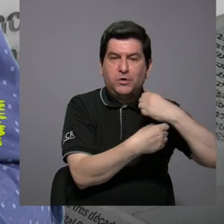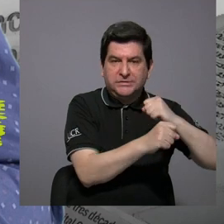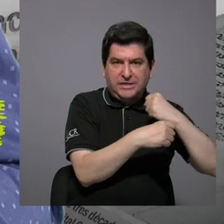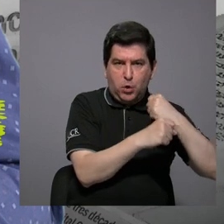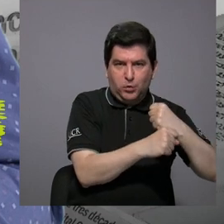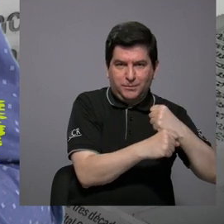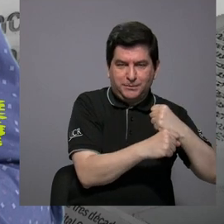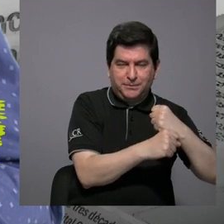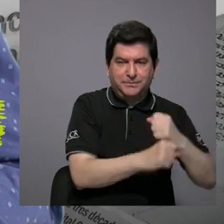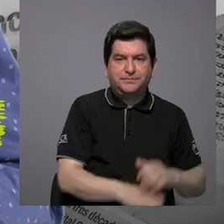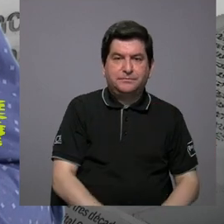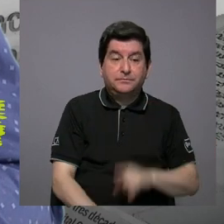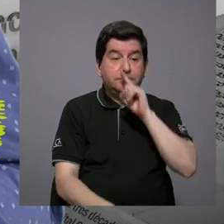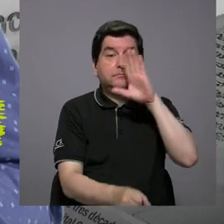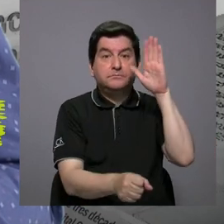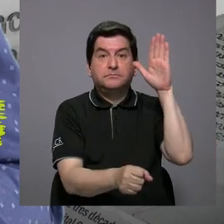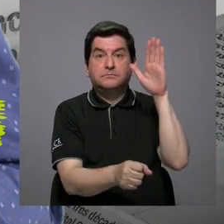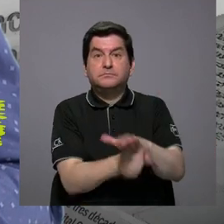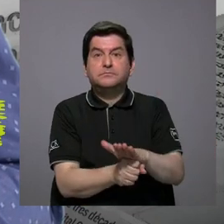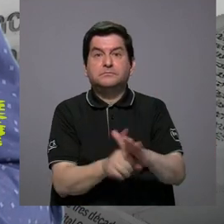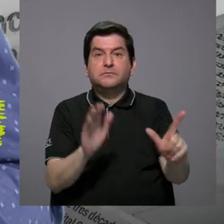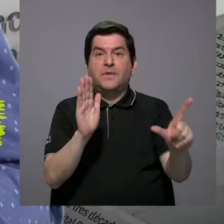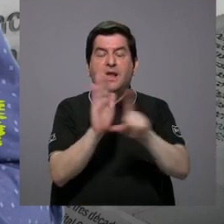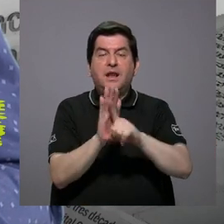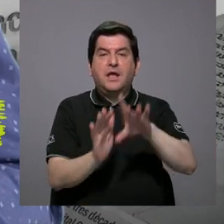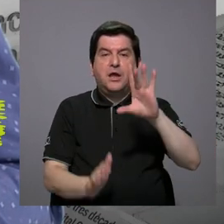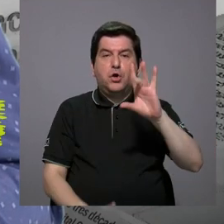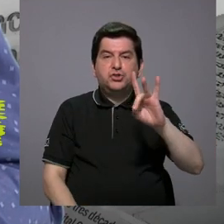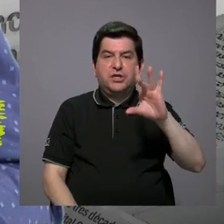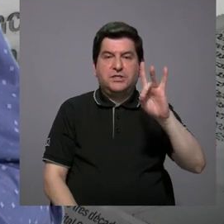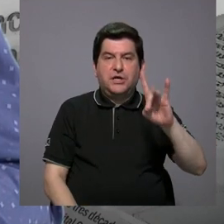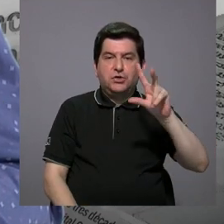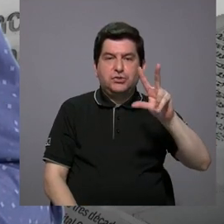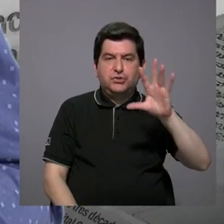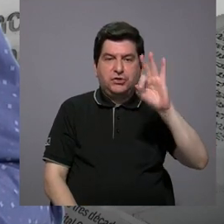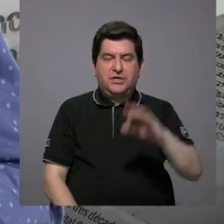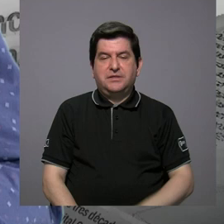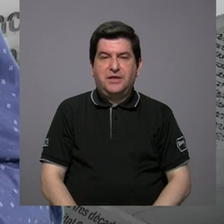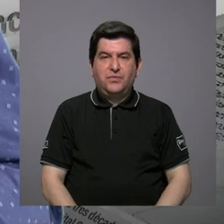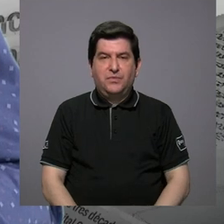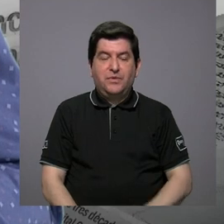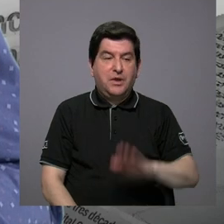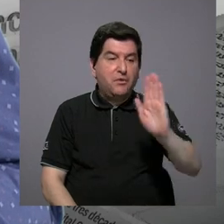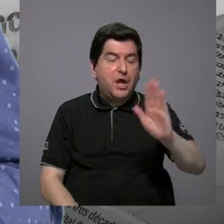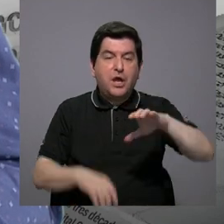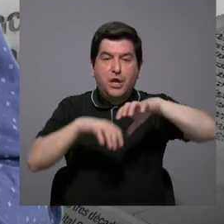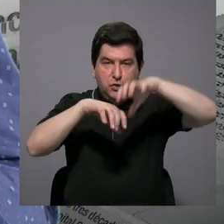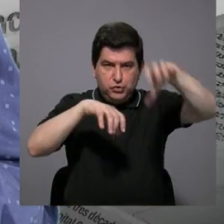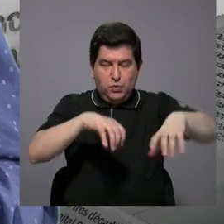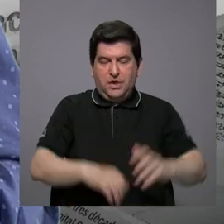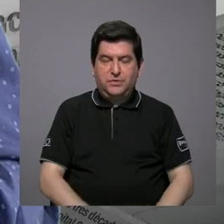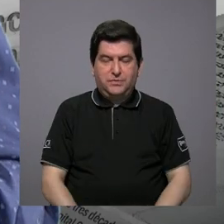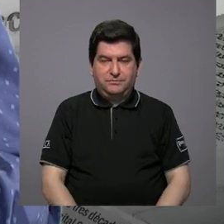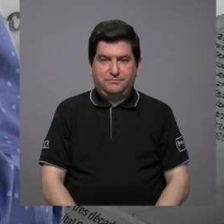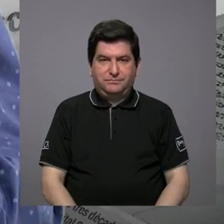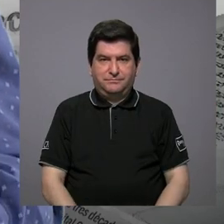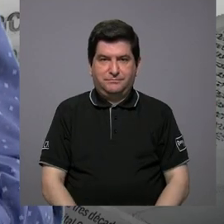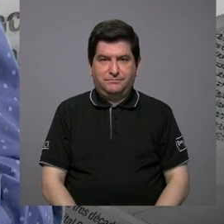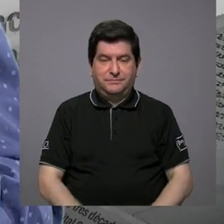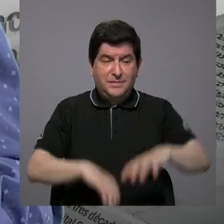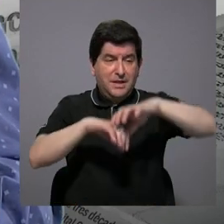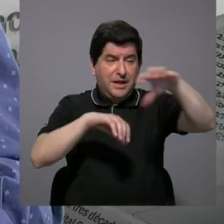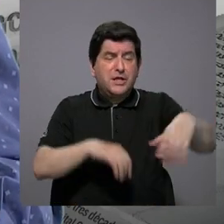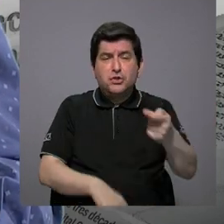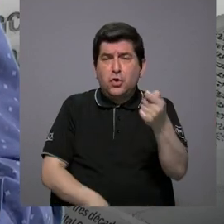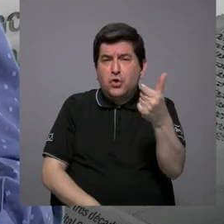que cumplan con la ley 8839 en sus propios cantones. Los cantones que son